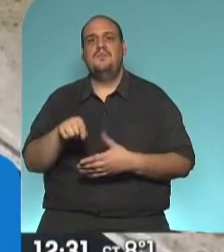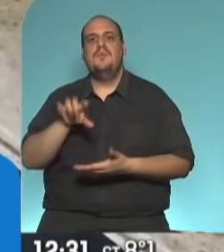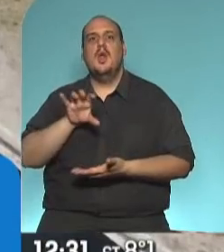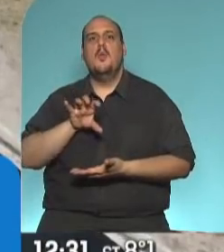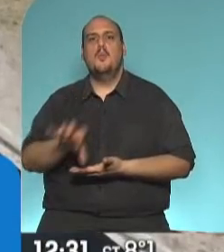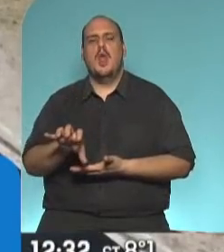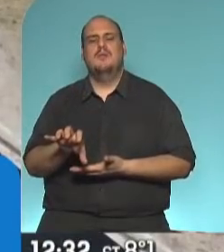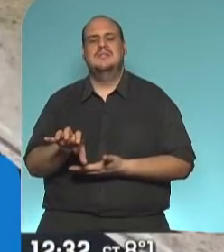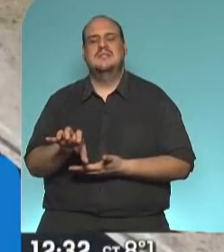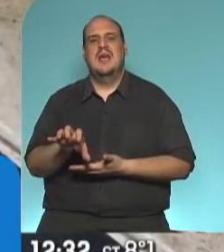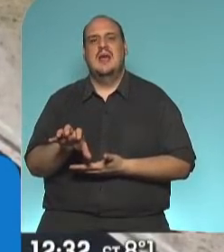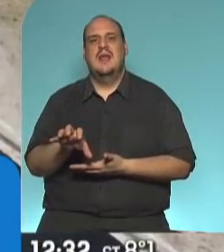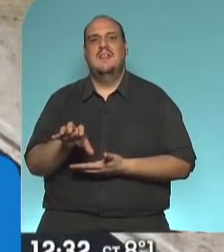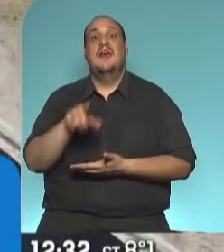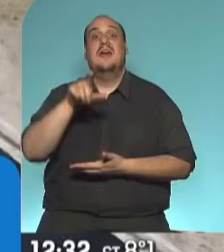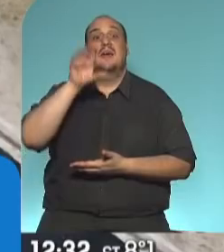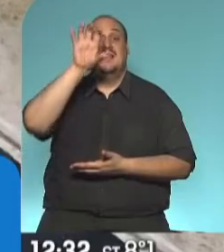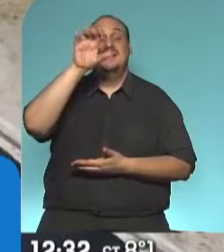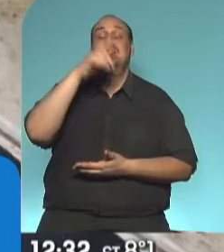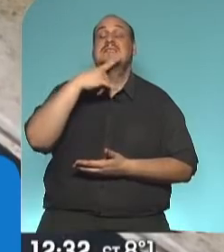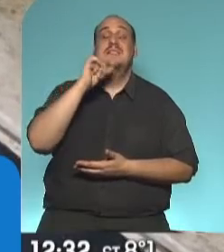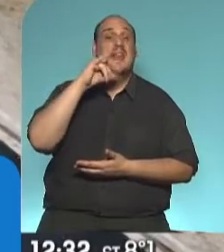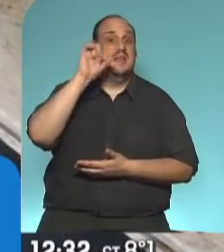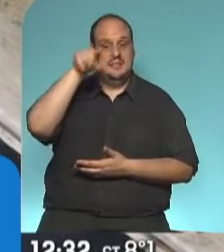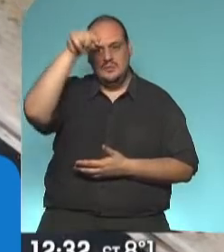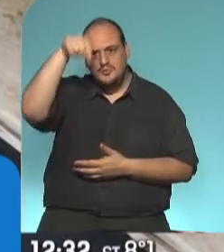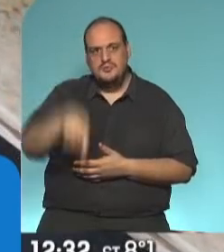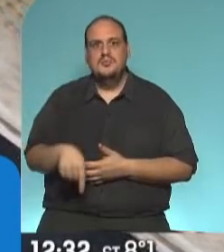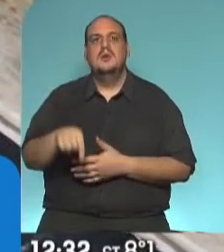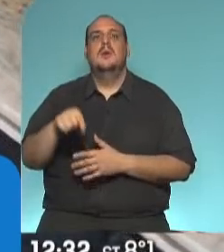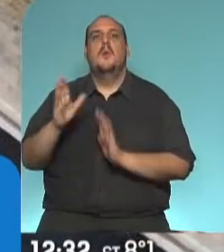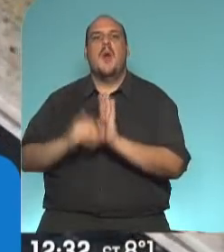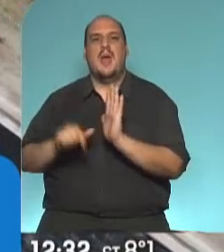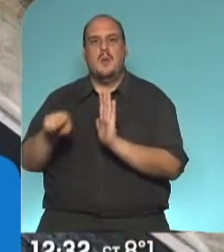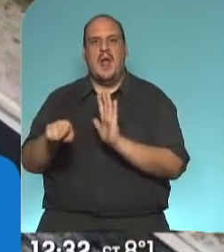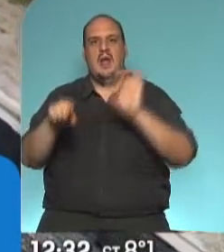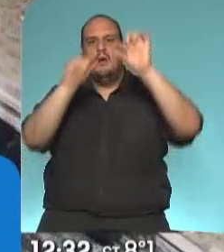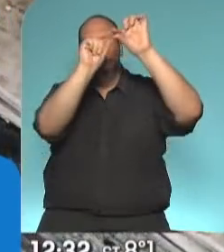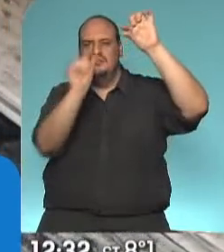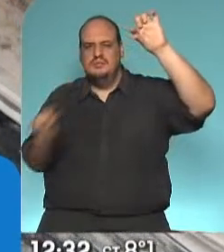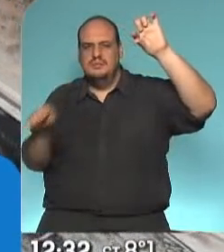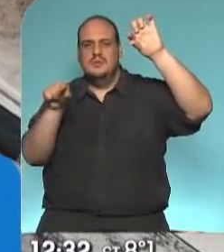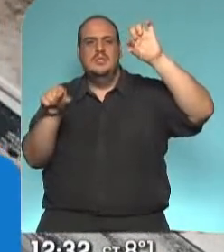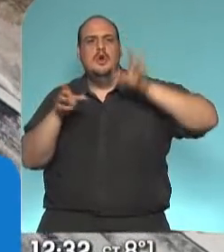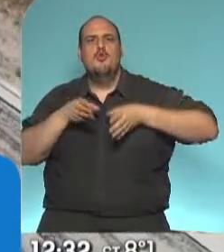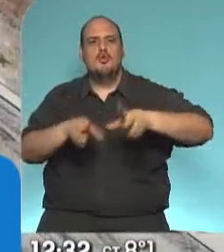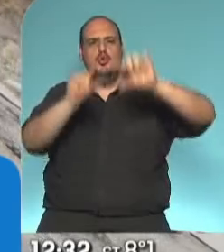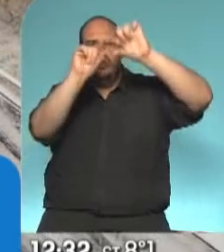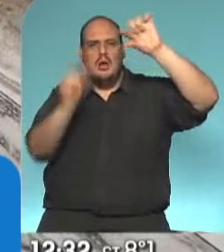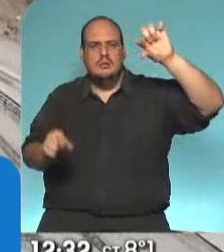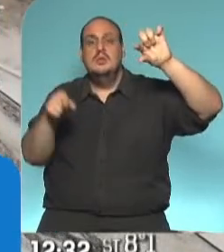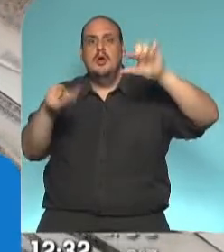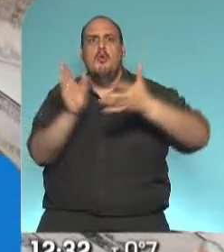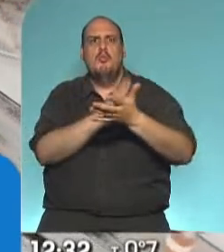del querido gringo Schiaretti, termina en Bahía Blanca. Es una ruta troncal, con mucho tránsito, con mucha salida de la